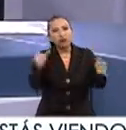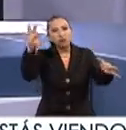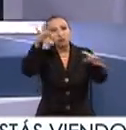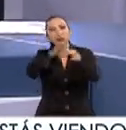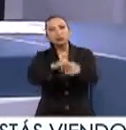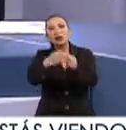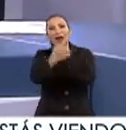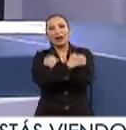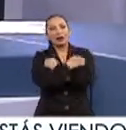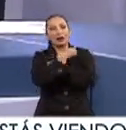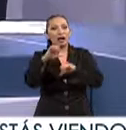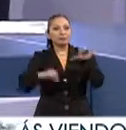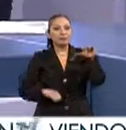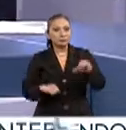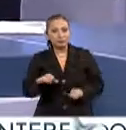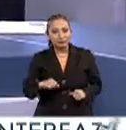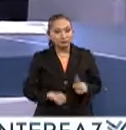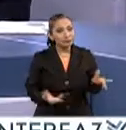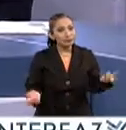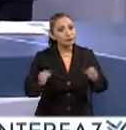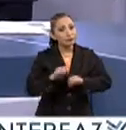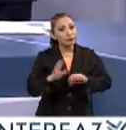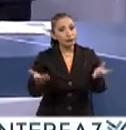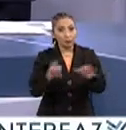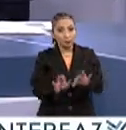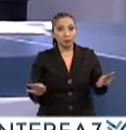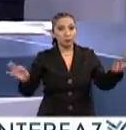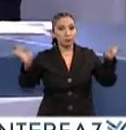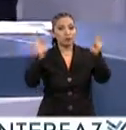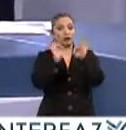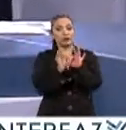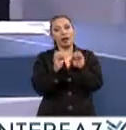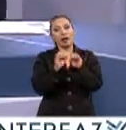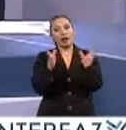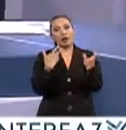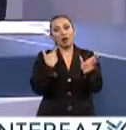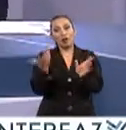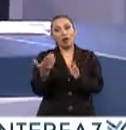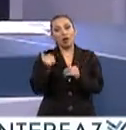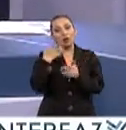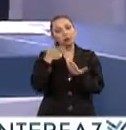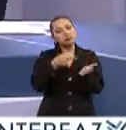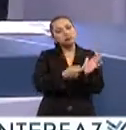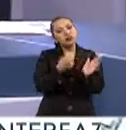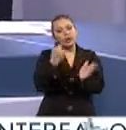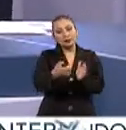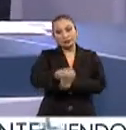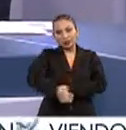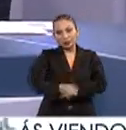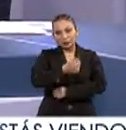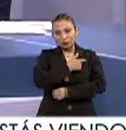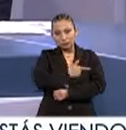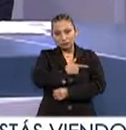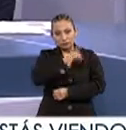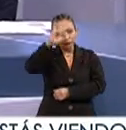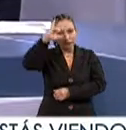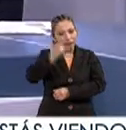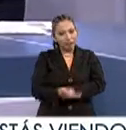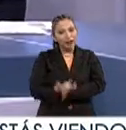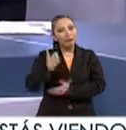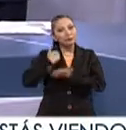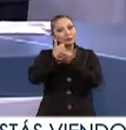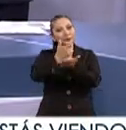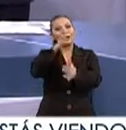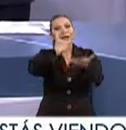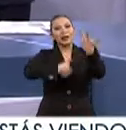que involucre nuestros actos educativos. Así que, bueno, es muy importante, por supuesto, ponernos a hablar a la mesa. Saludamos con mucho gusto a Grisela Llebra, quien se